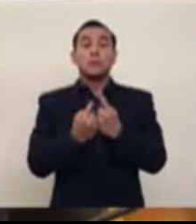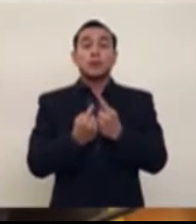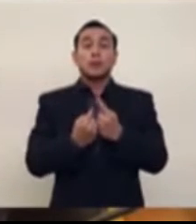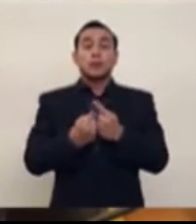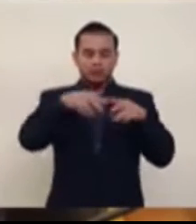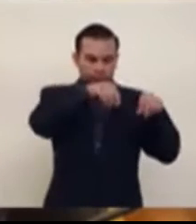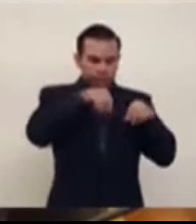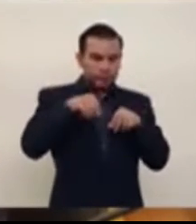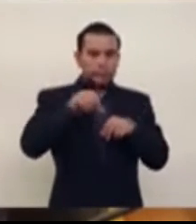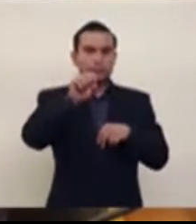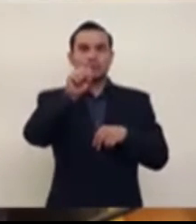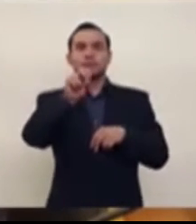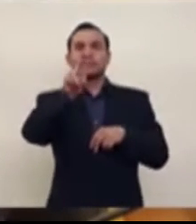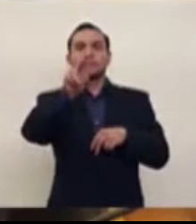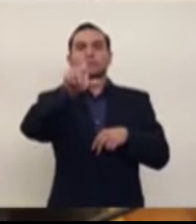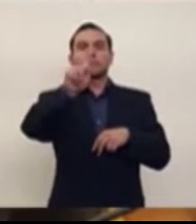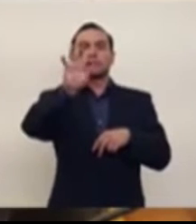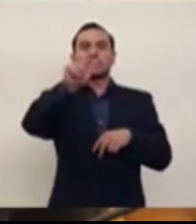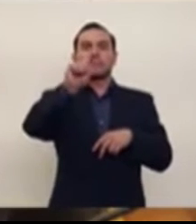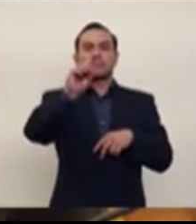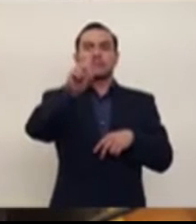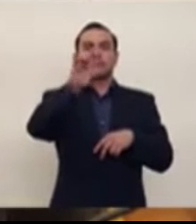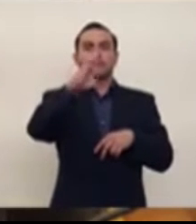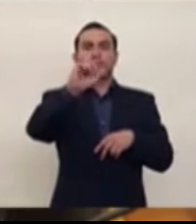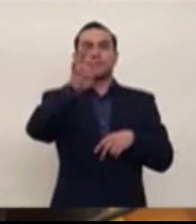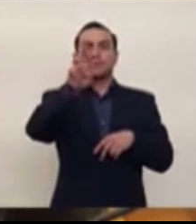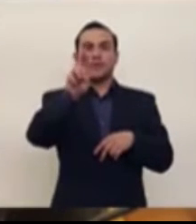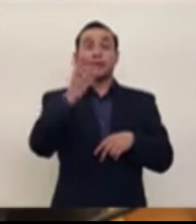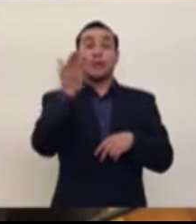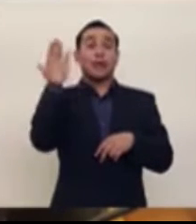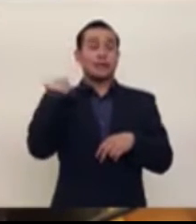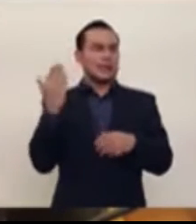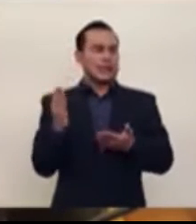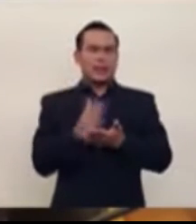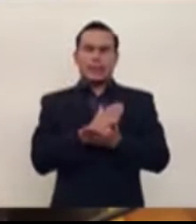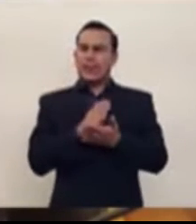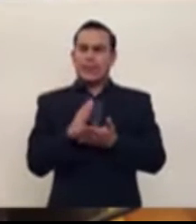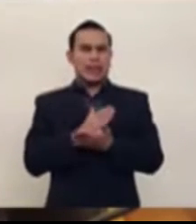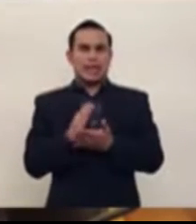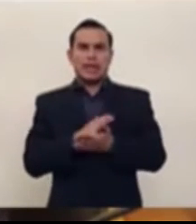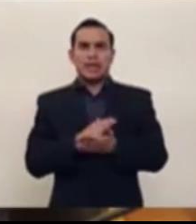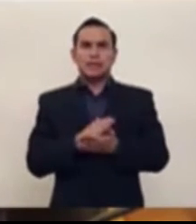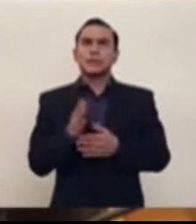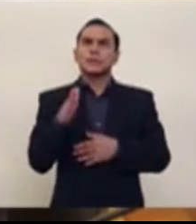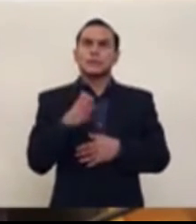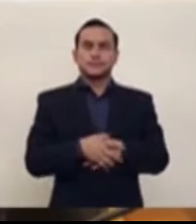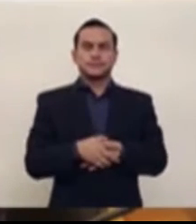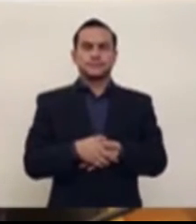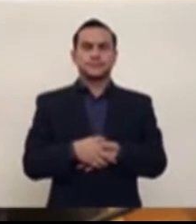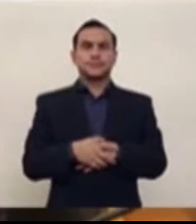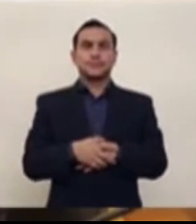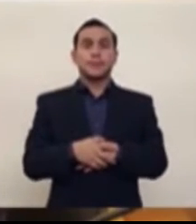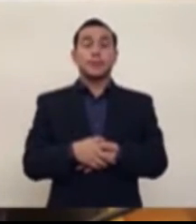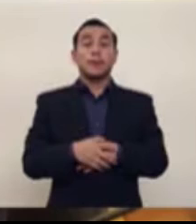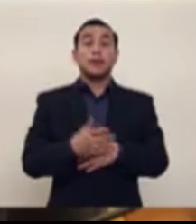de cobre. Antes no se usaba eso. En los gobiernos anteriores, de nuevo lo menciono por referencia, no porque me esté excusando de nada, se